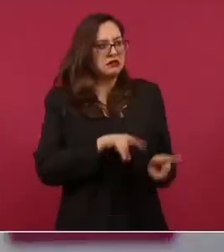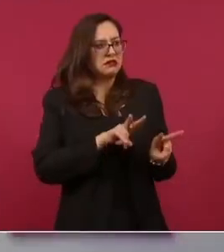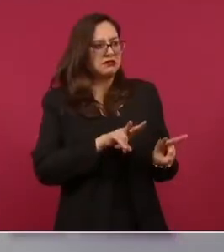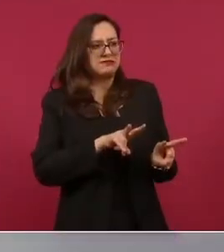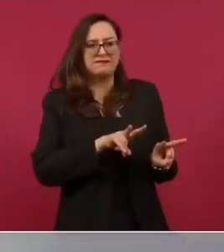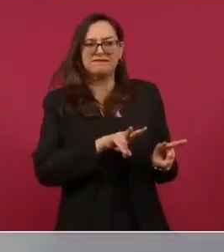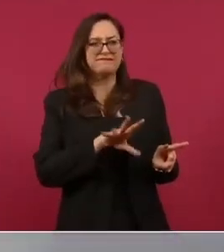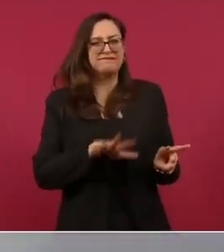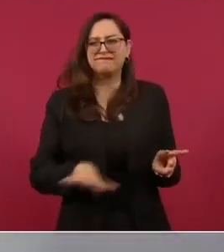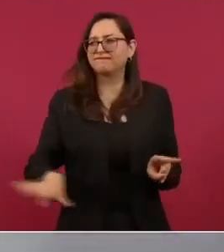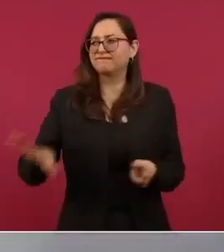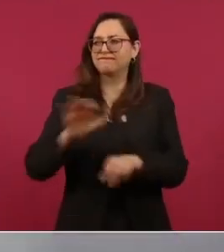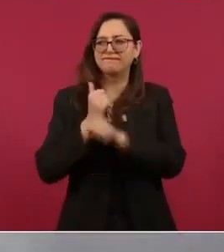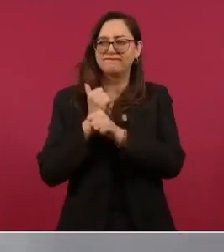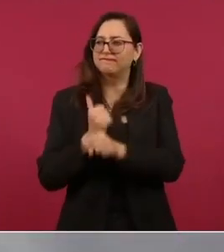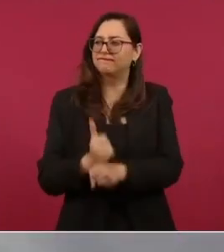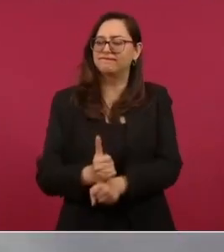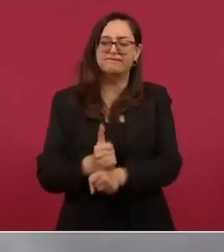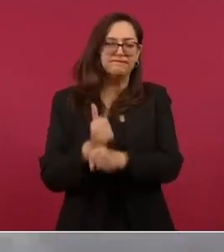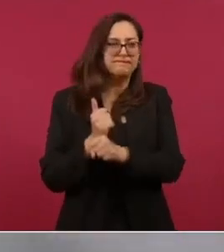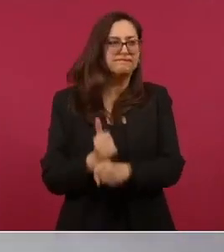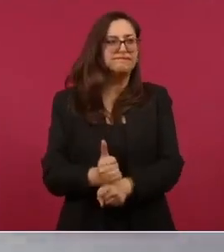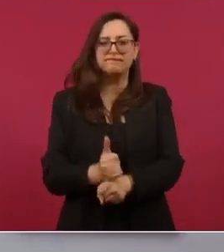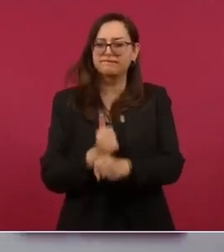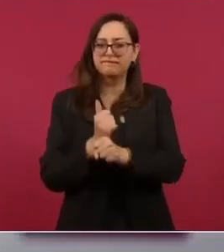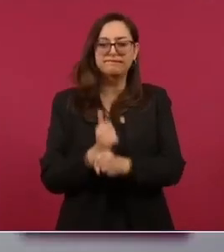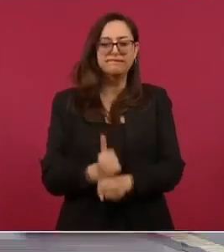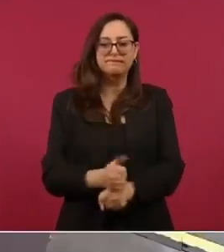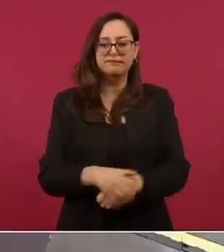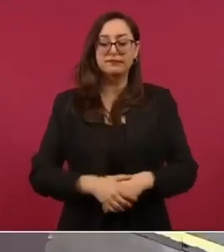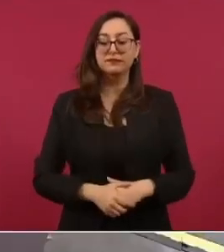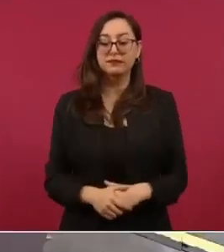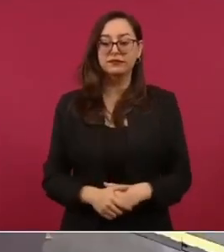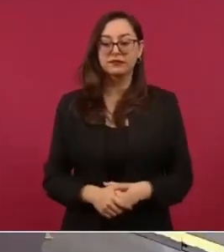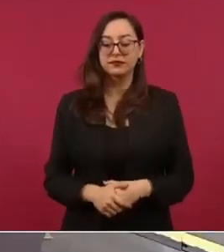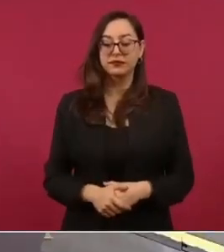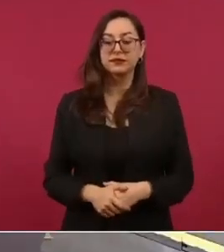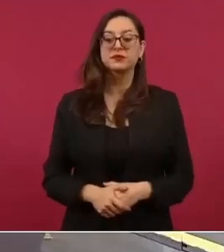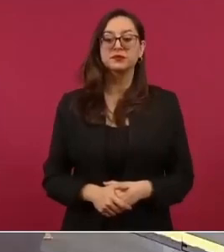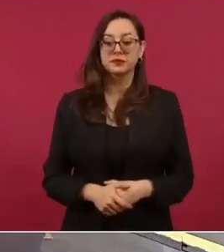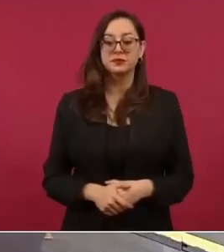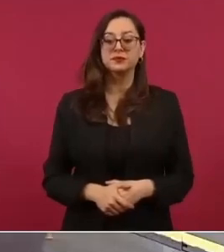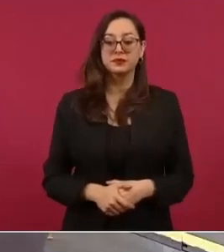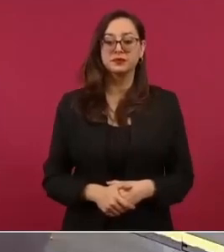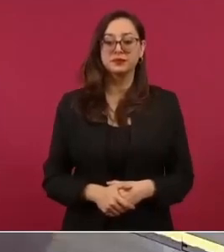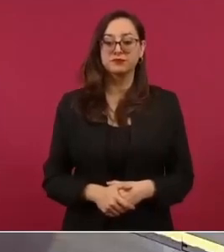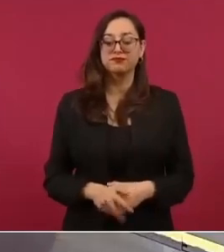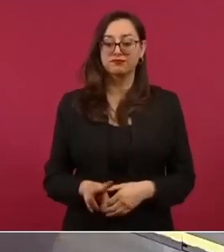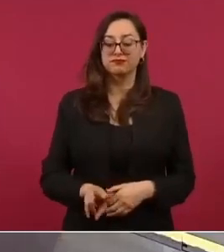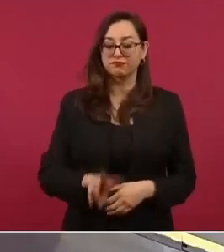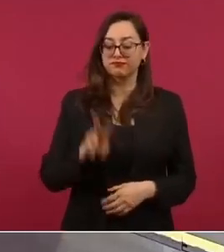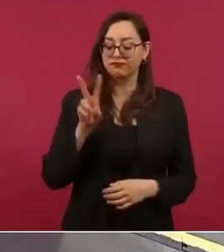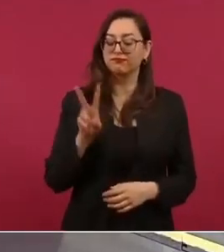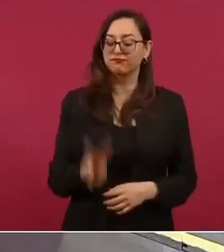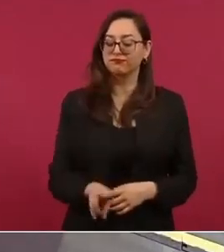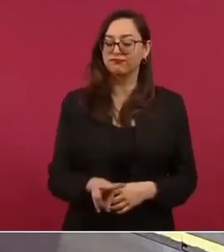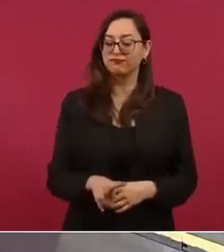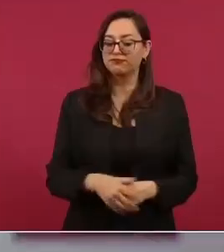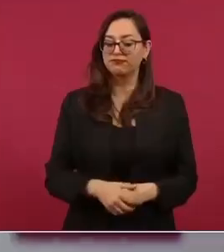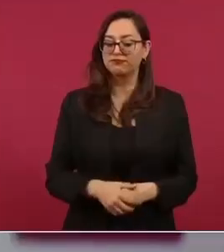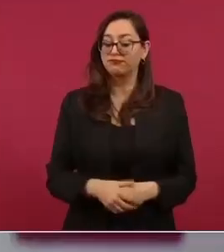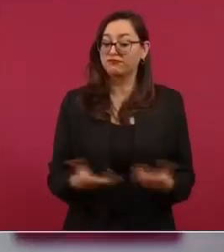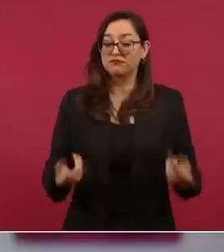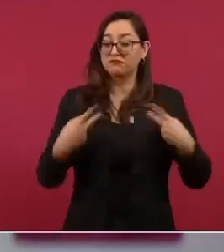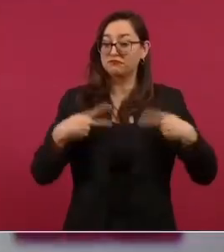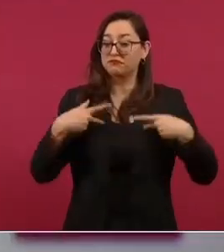de nuestro propio pueblo pues bien sin ese sincero sentimiento nada